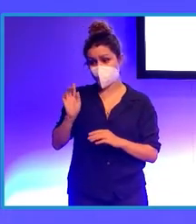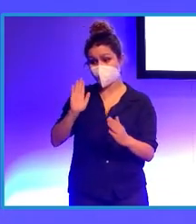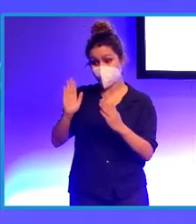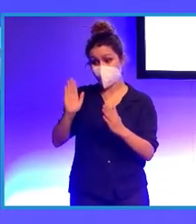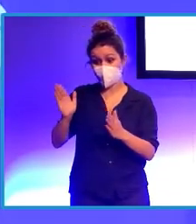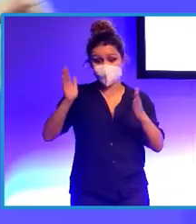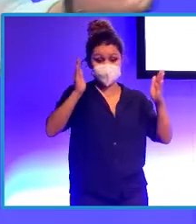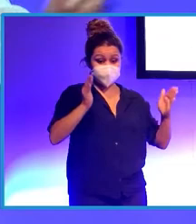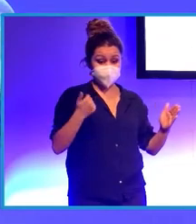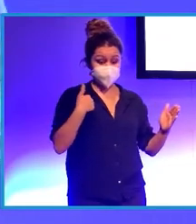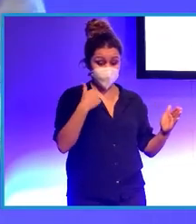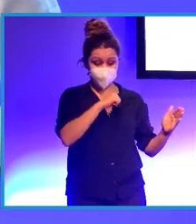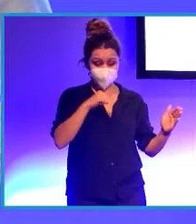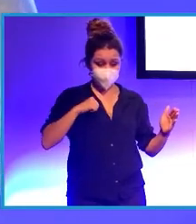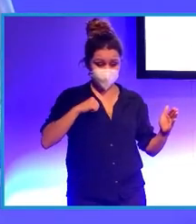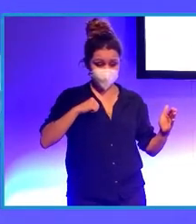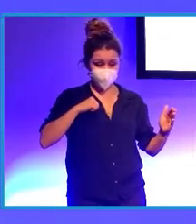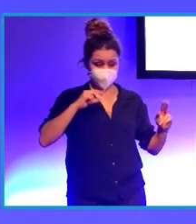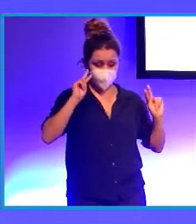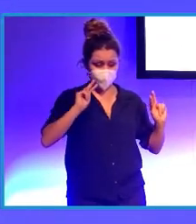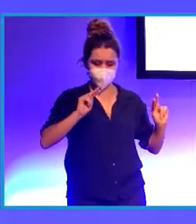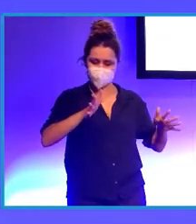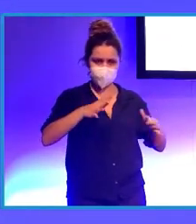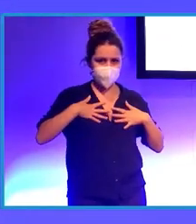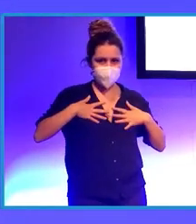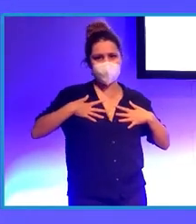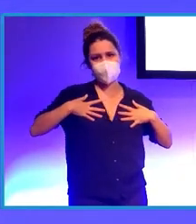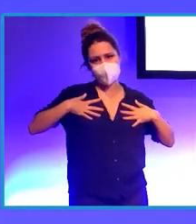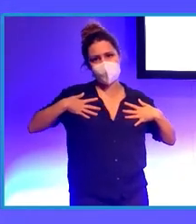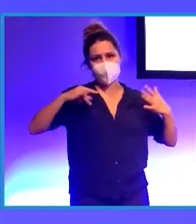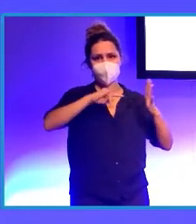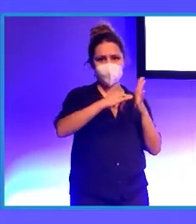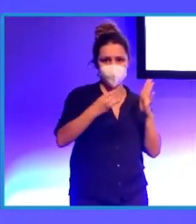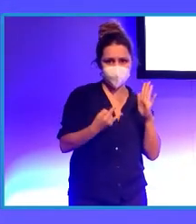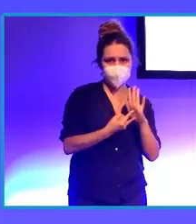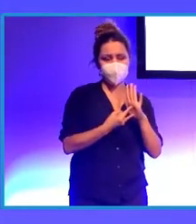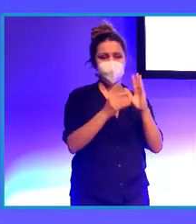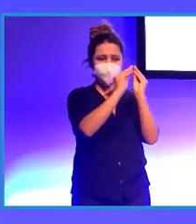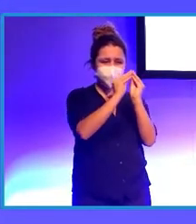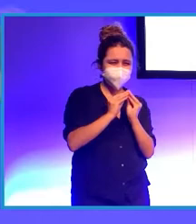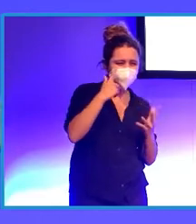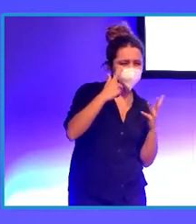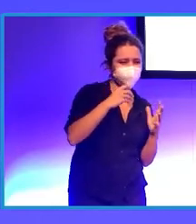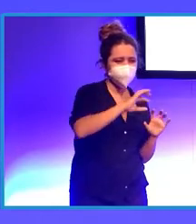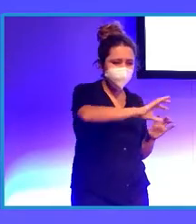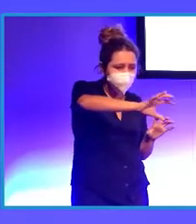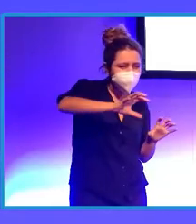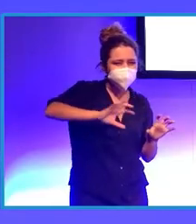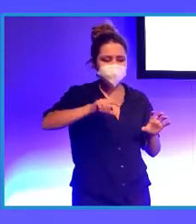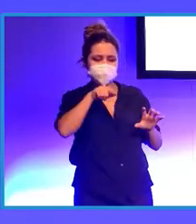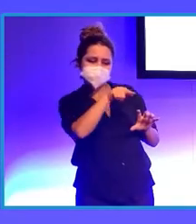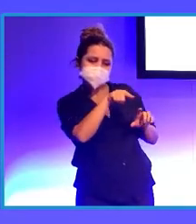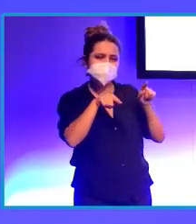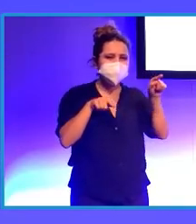autodidacta, pues empezamos a ilusionarlo. Empezamos a ilusionarnos con el proyecto, a crear los decorados, a mira, esto podemos hacerlo así, esto podemos